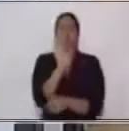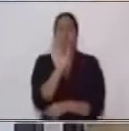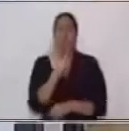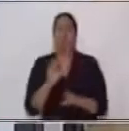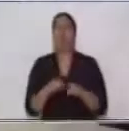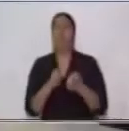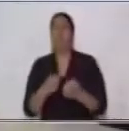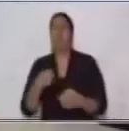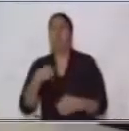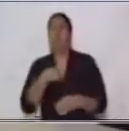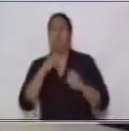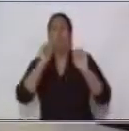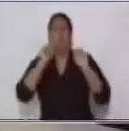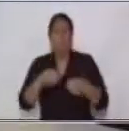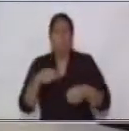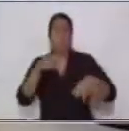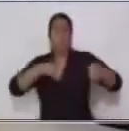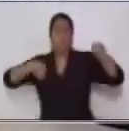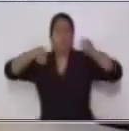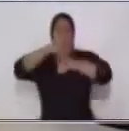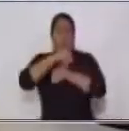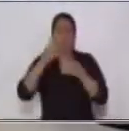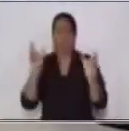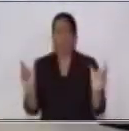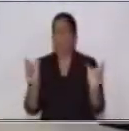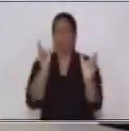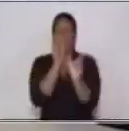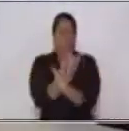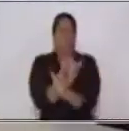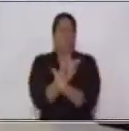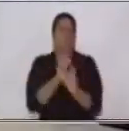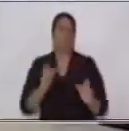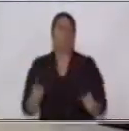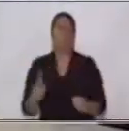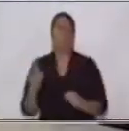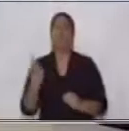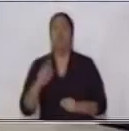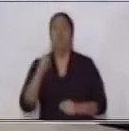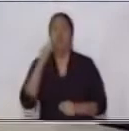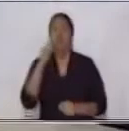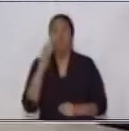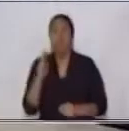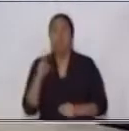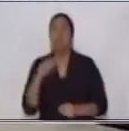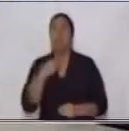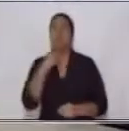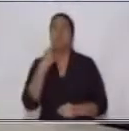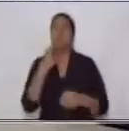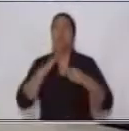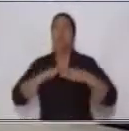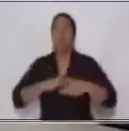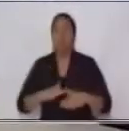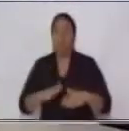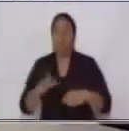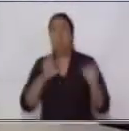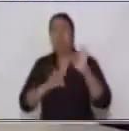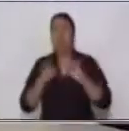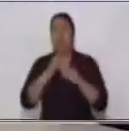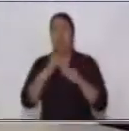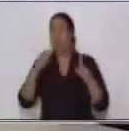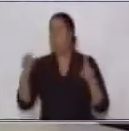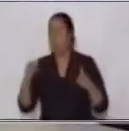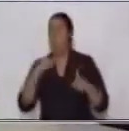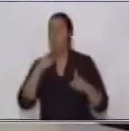podemos hacer ese cambio y no tomar en cuenta la estructura de una voz pasiva o una oración en voz pasiva una